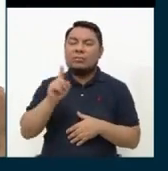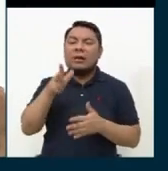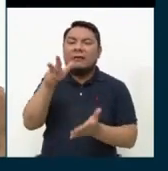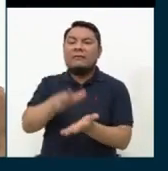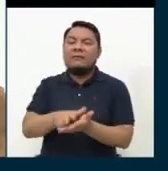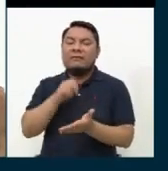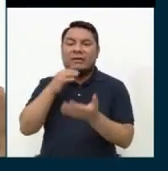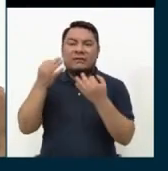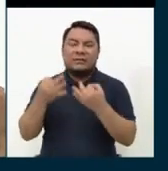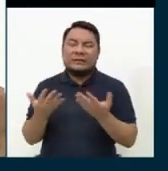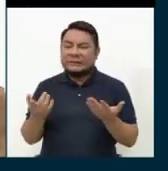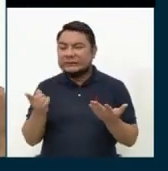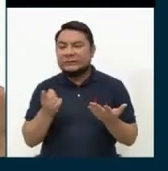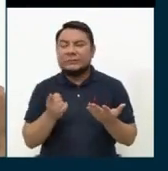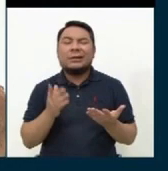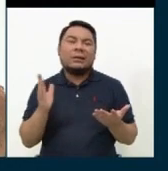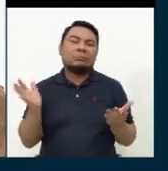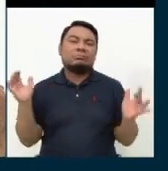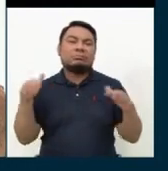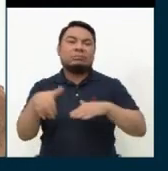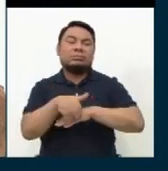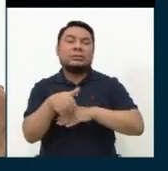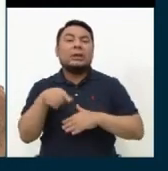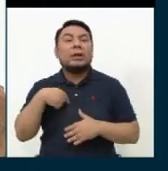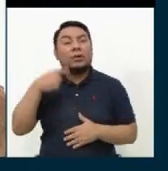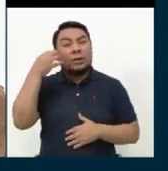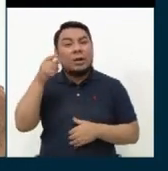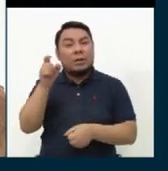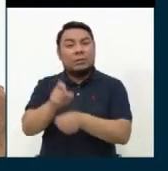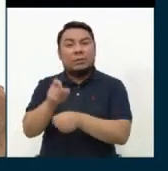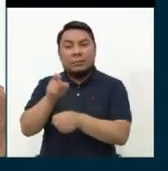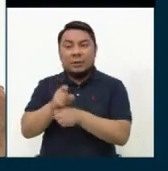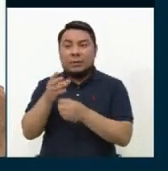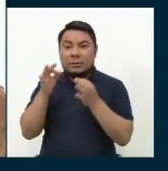propios inventarios, etc. Yo creo que la capacitación es la solución.